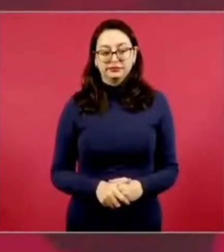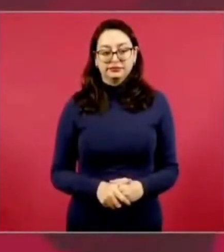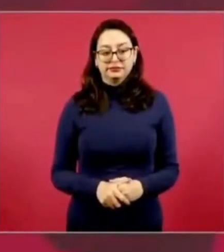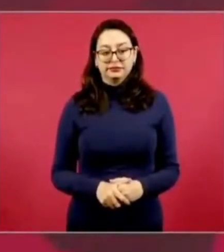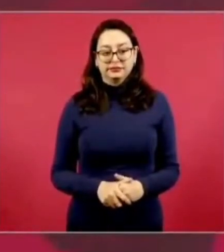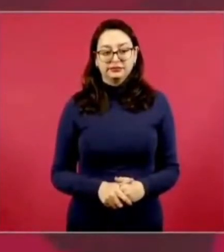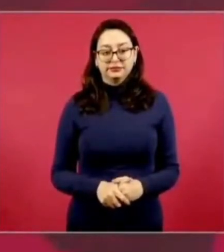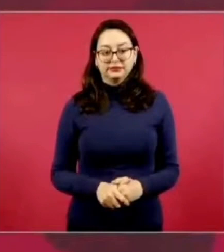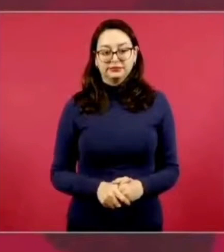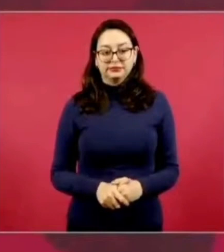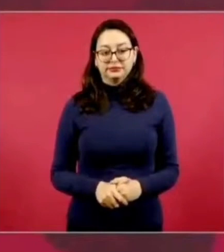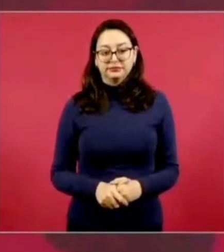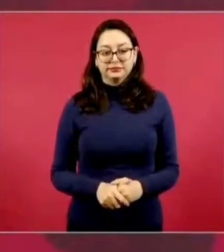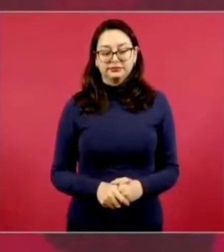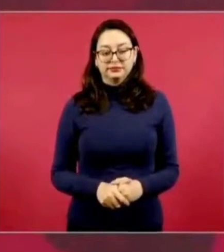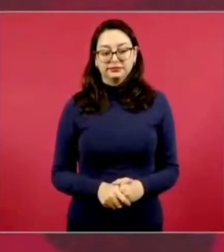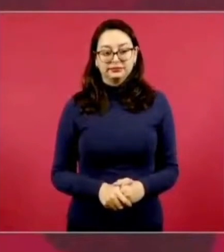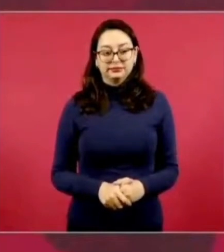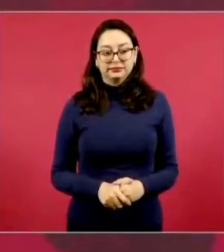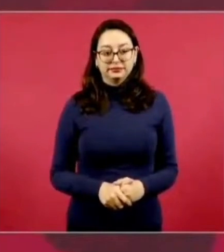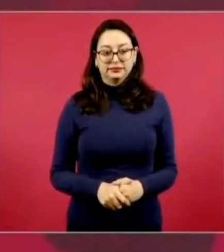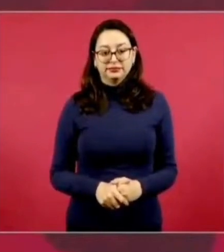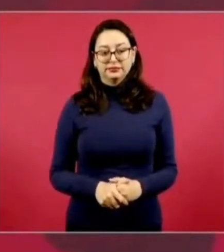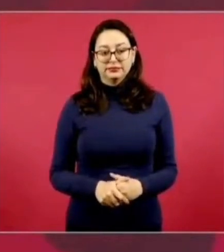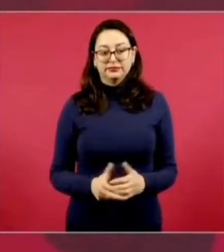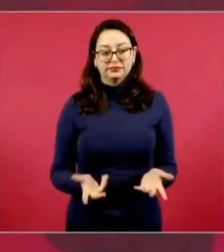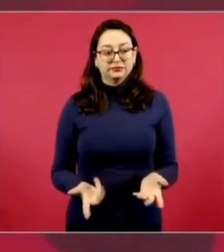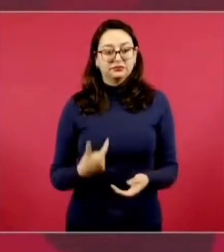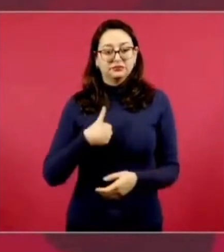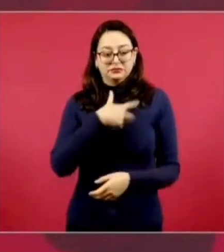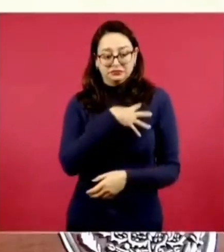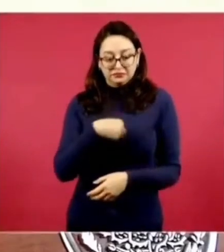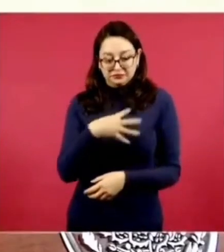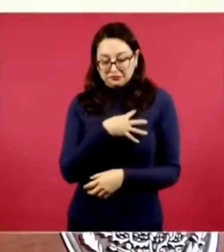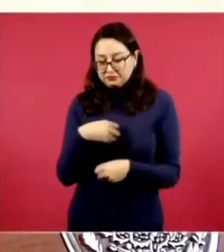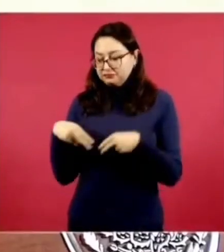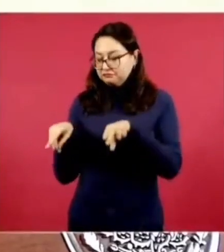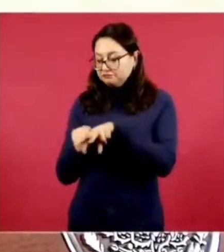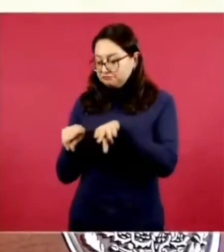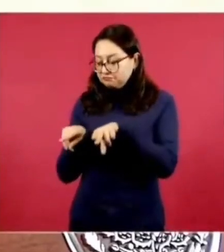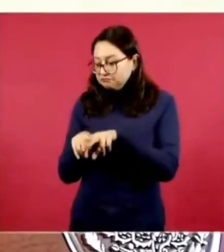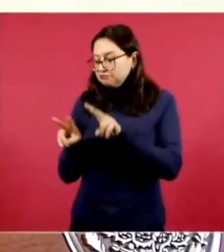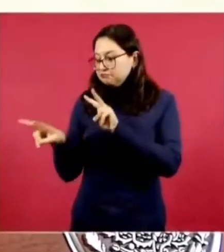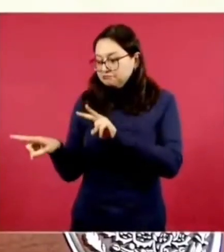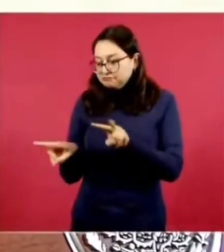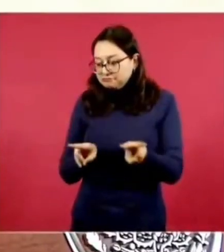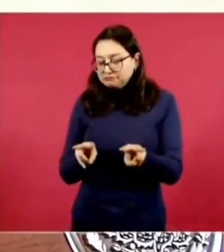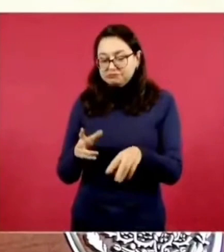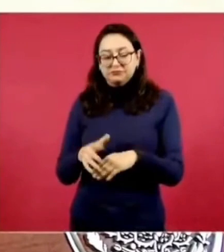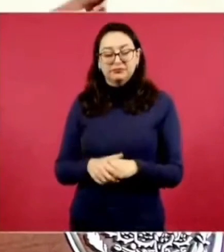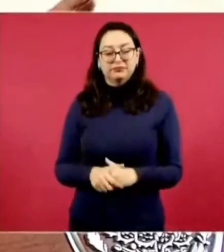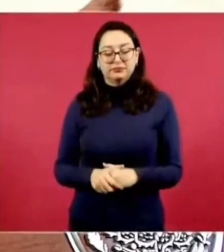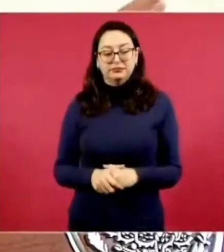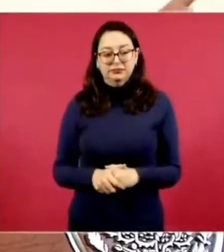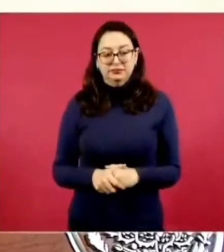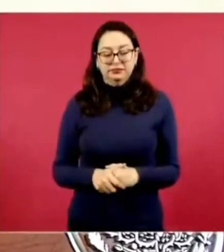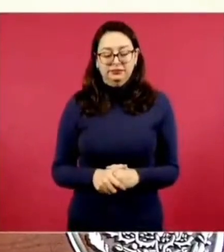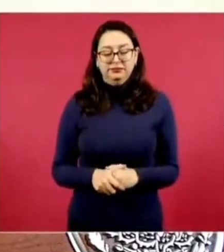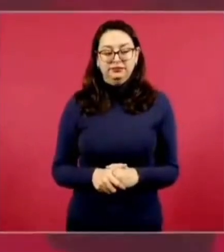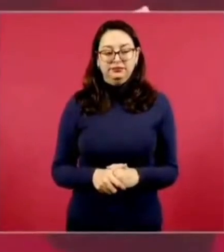mis mis hijos mis nietos la única cosa es